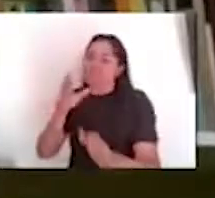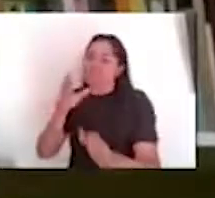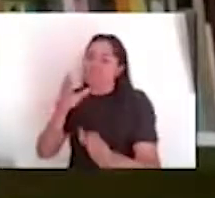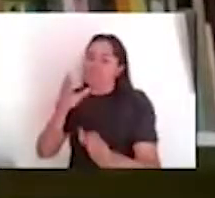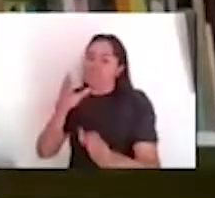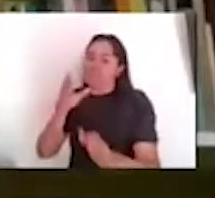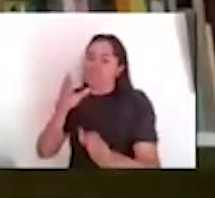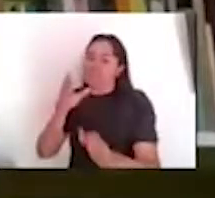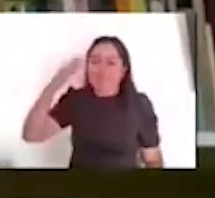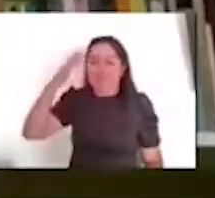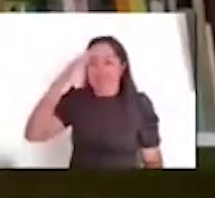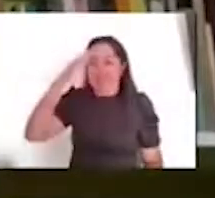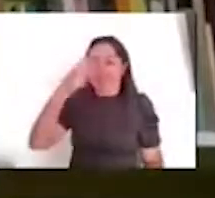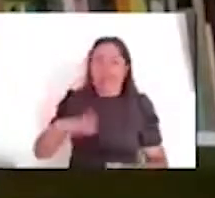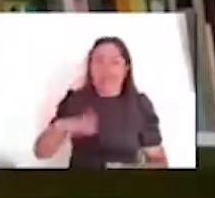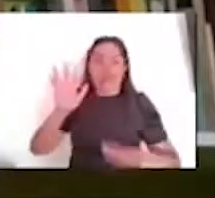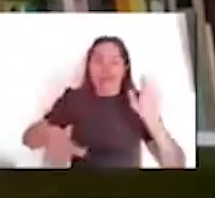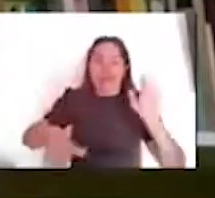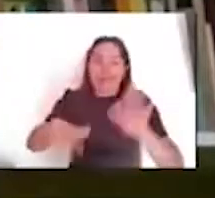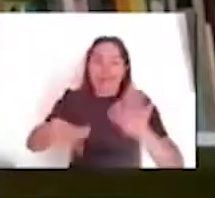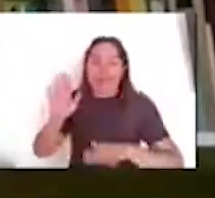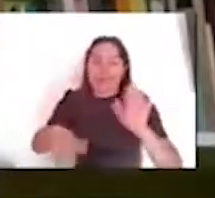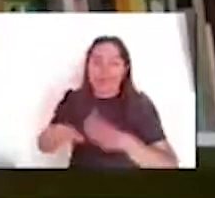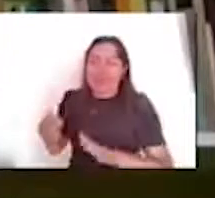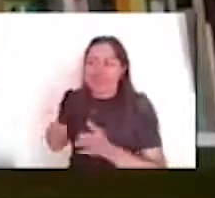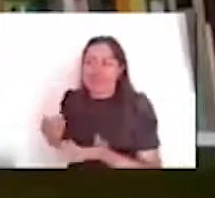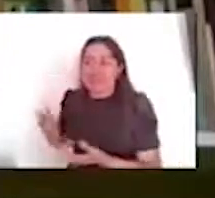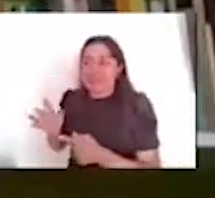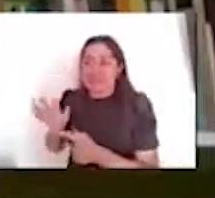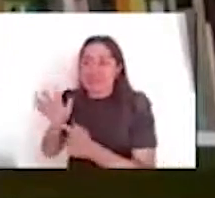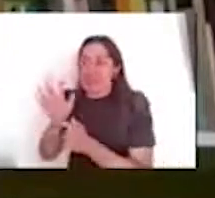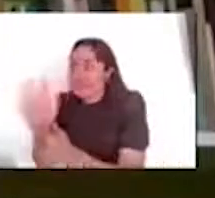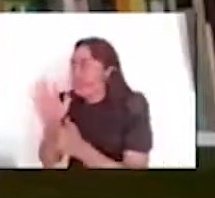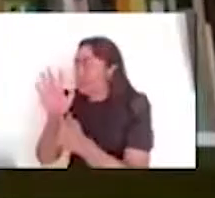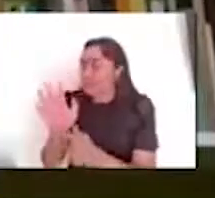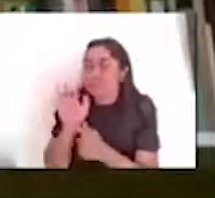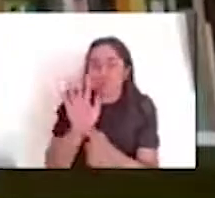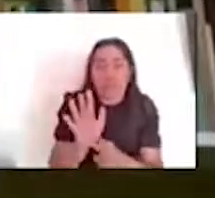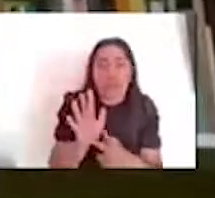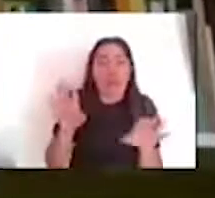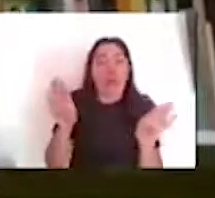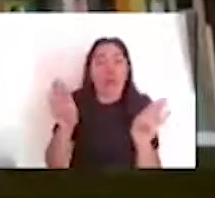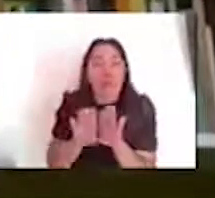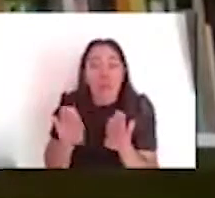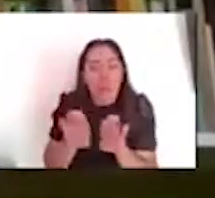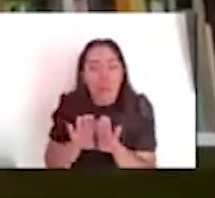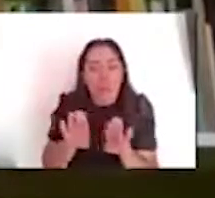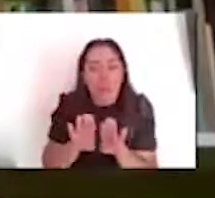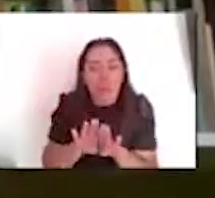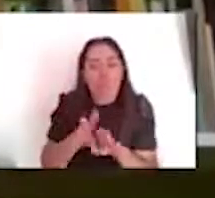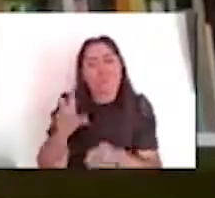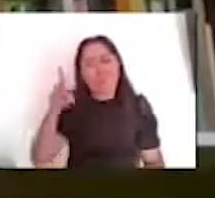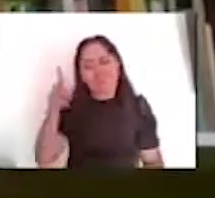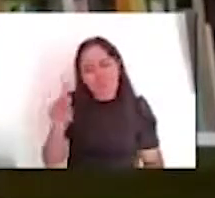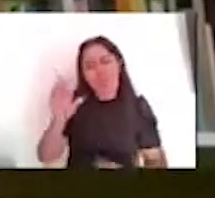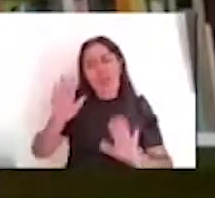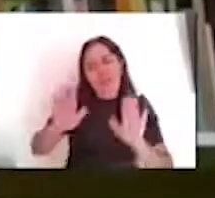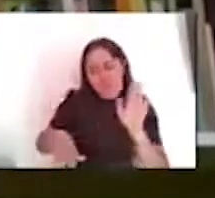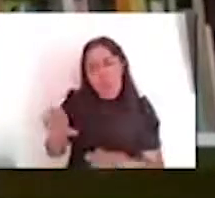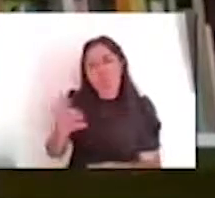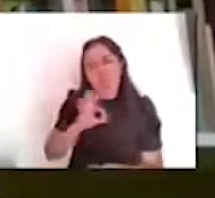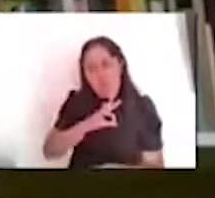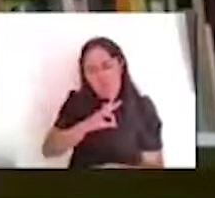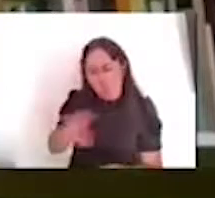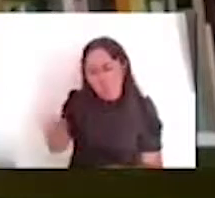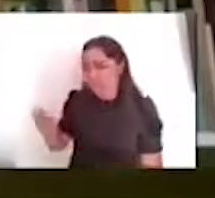es, es, es muy, muy complicado, ¿no? Pero en algunos casos, sí se da esa posibilidad. Desde luego